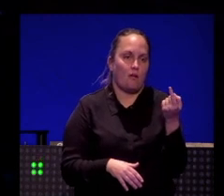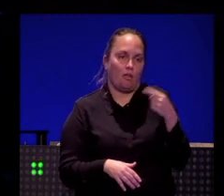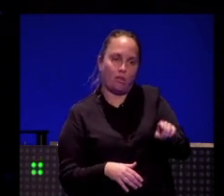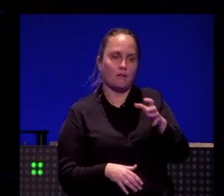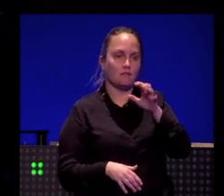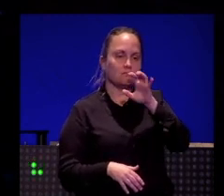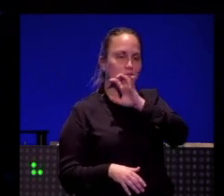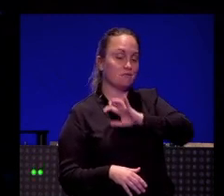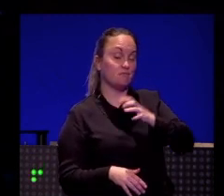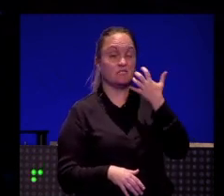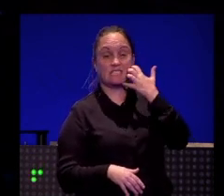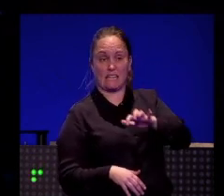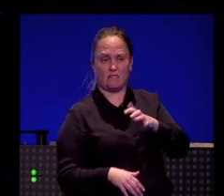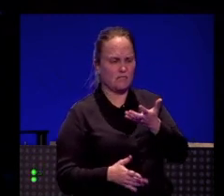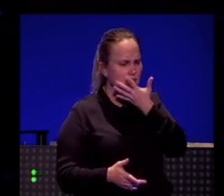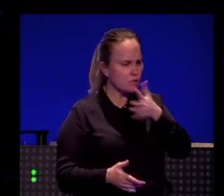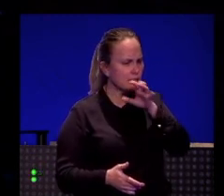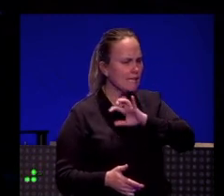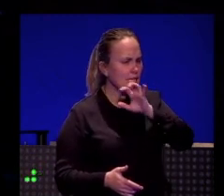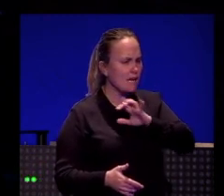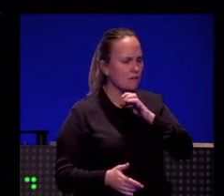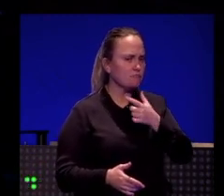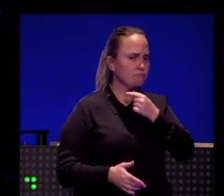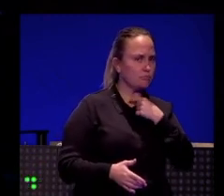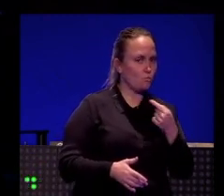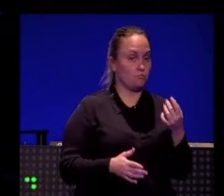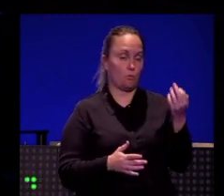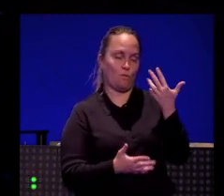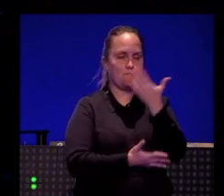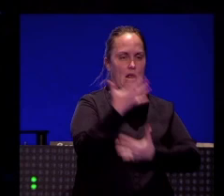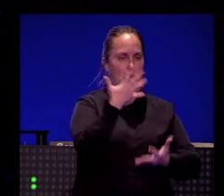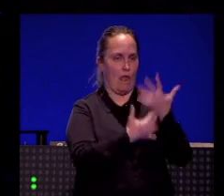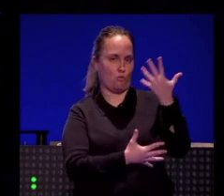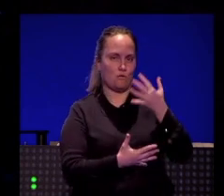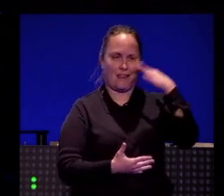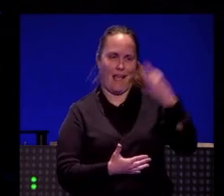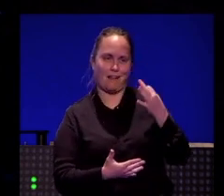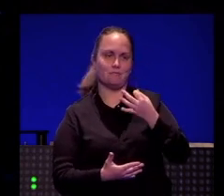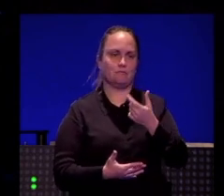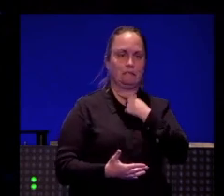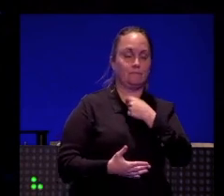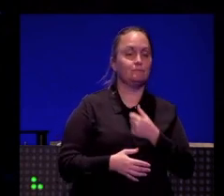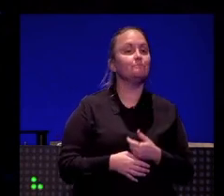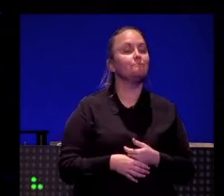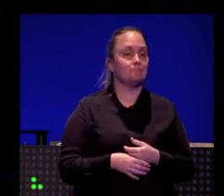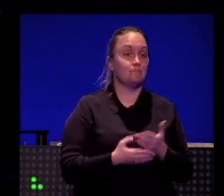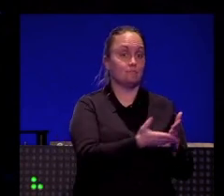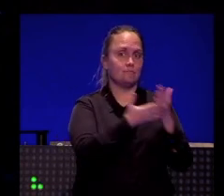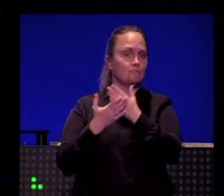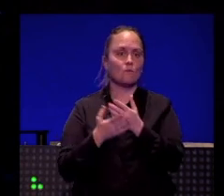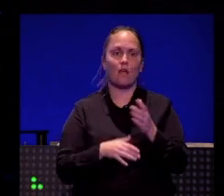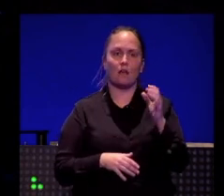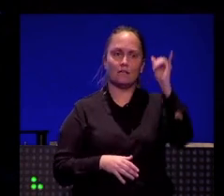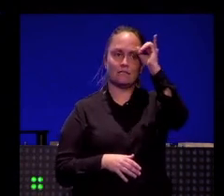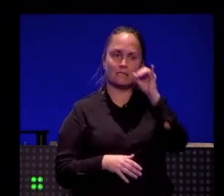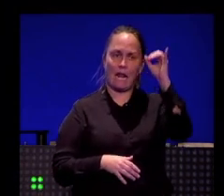Y de información mezclada. Vamos a hablar ahora también de Instagram, porque esto implica cambiar un